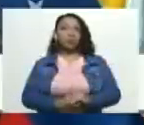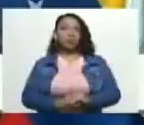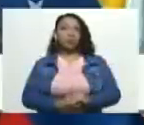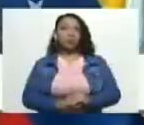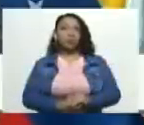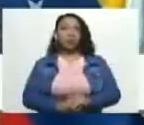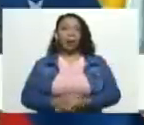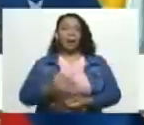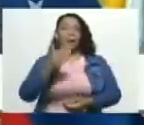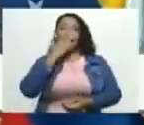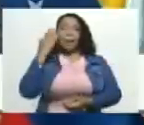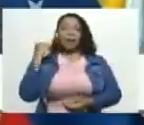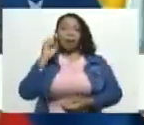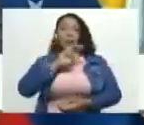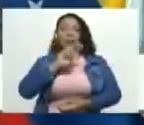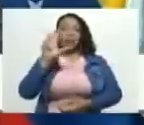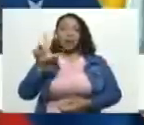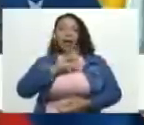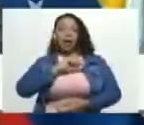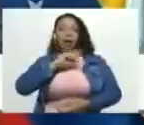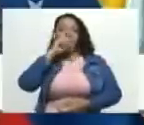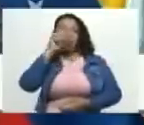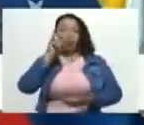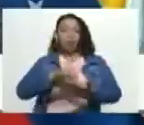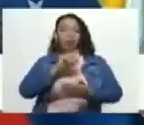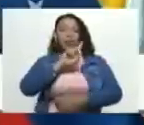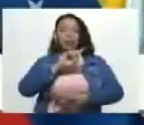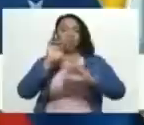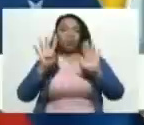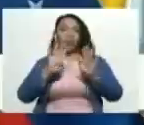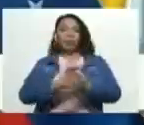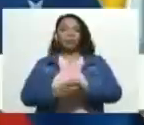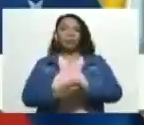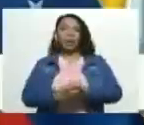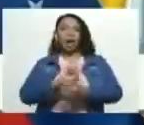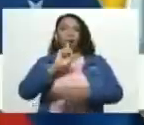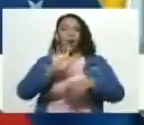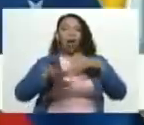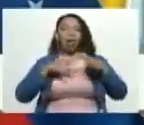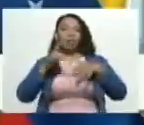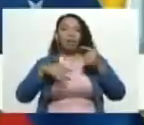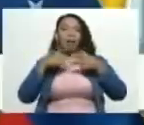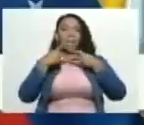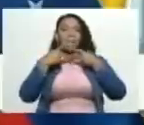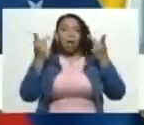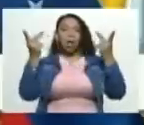pasado 23 de enero del año 2019, en un acto público,